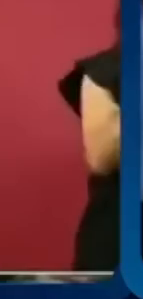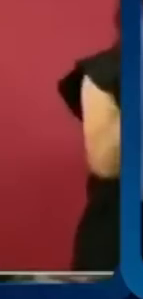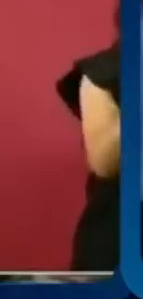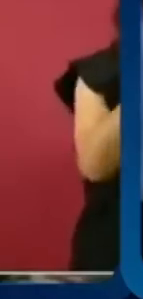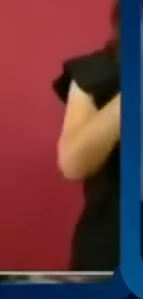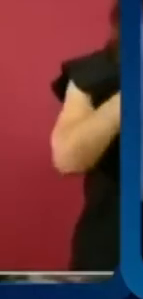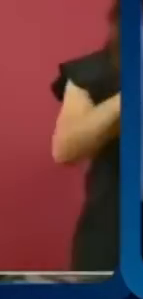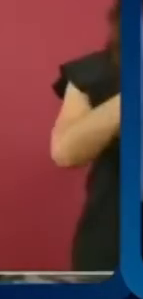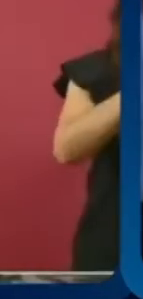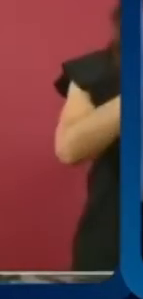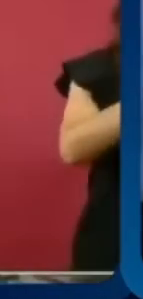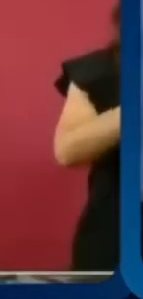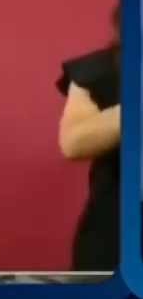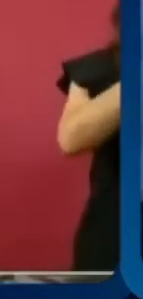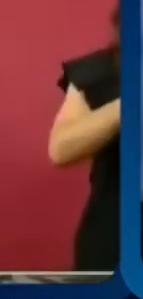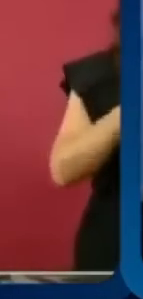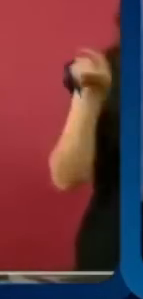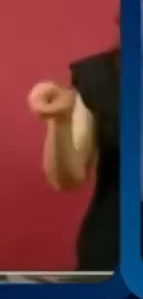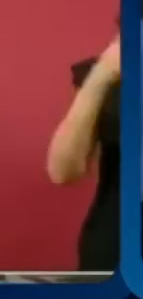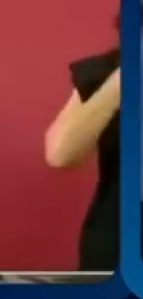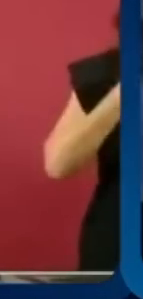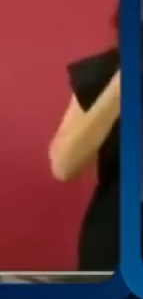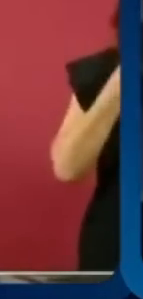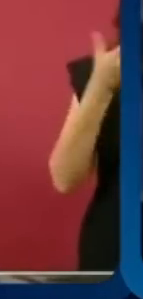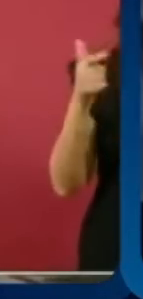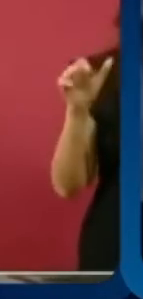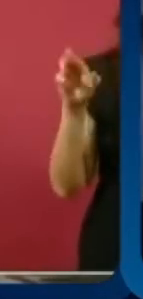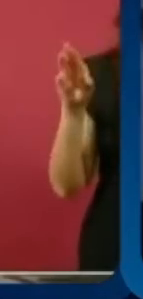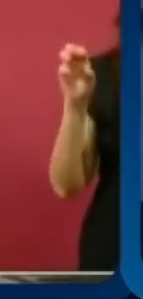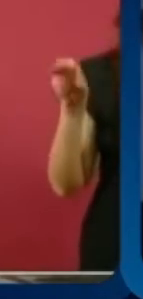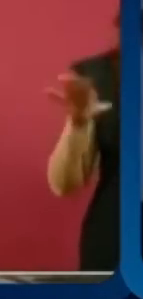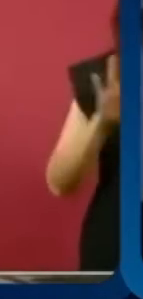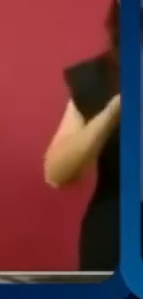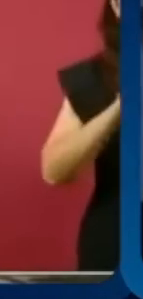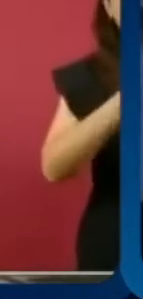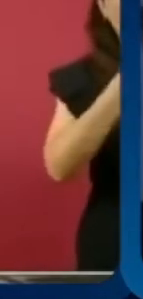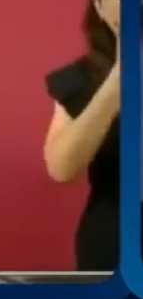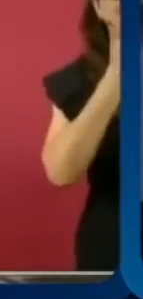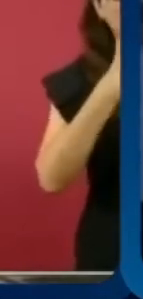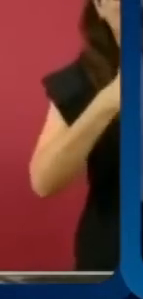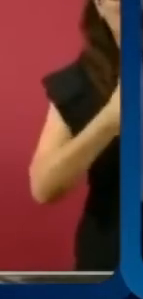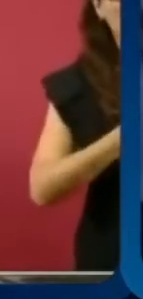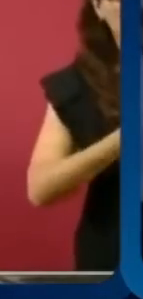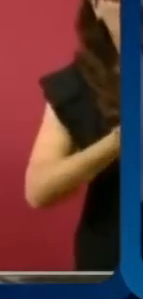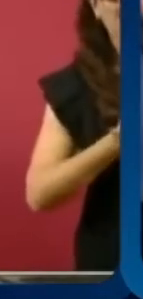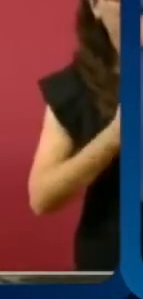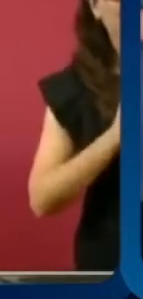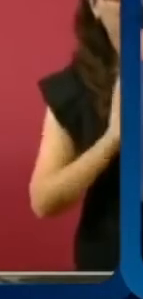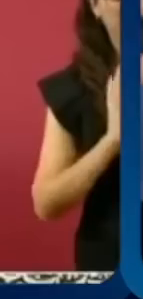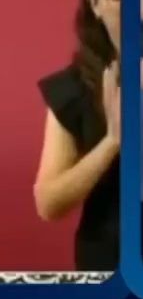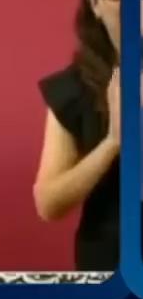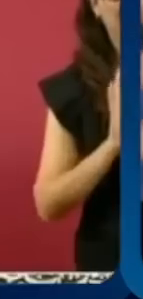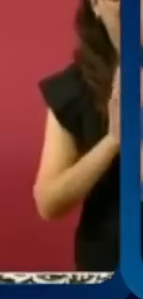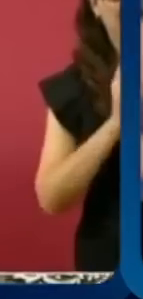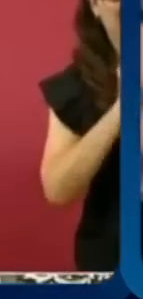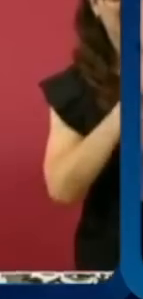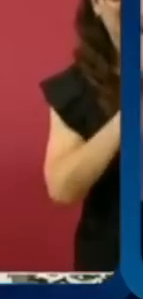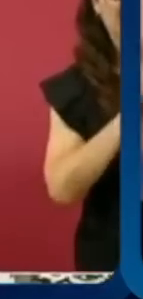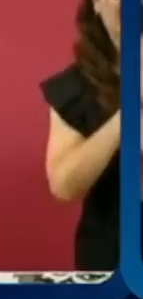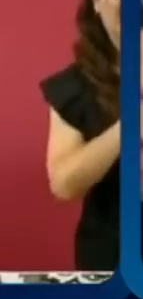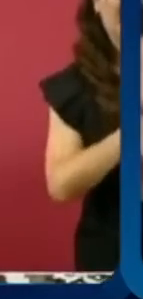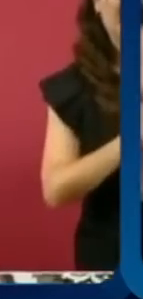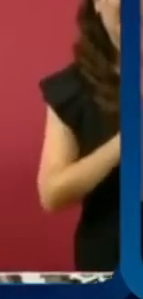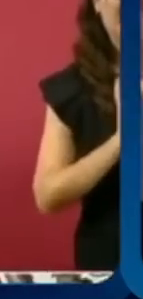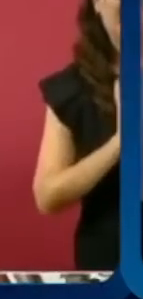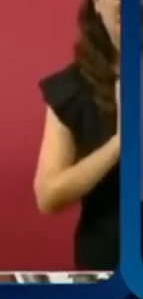gobierno de Estados Unidos, donde del 100% que ingresa al canal de Panamá, 80% se queda a Estados Unidos a través